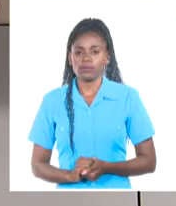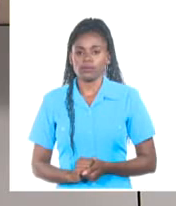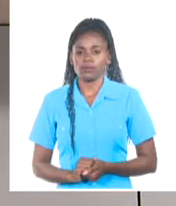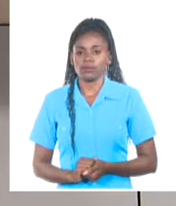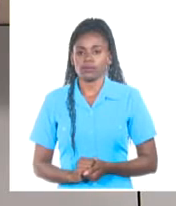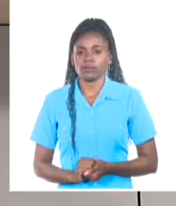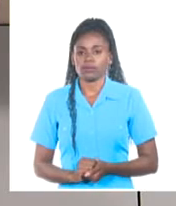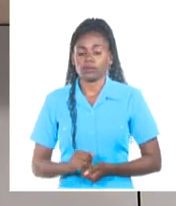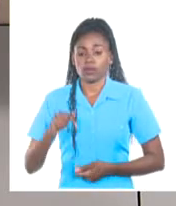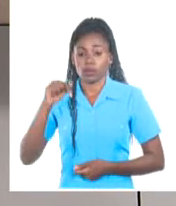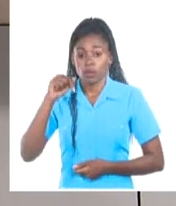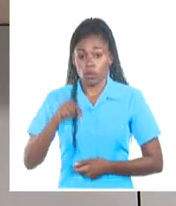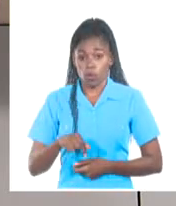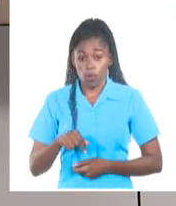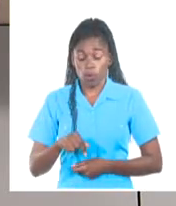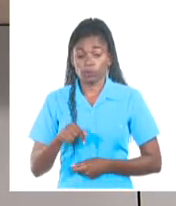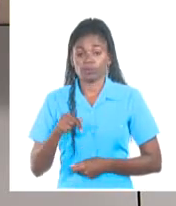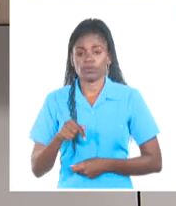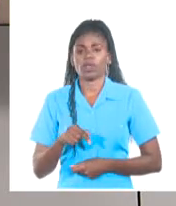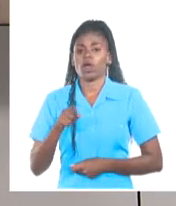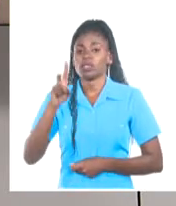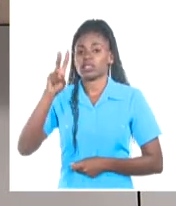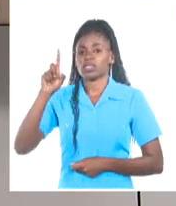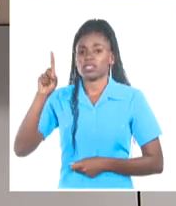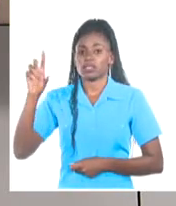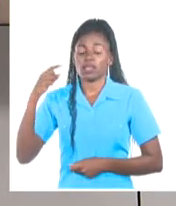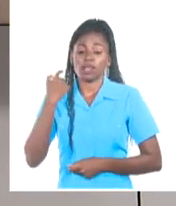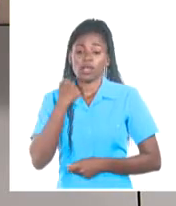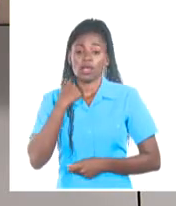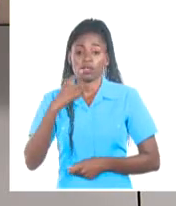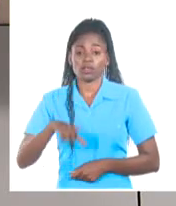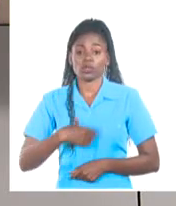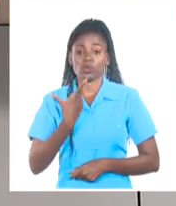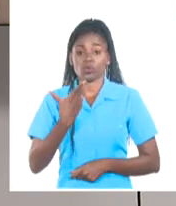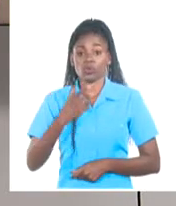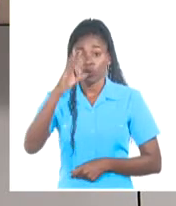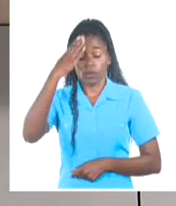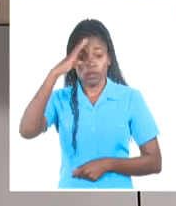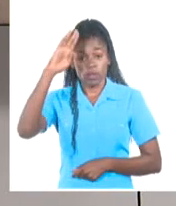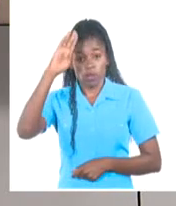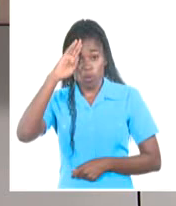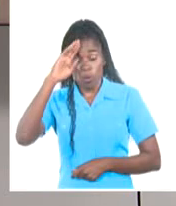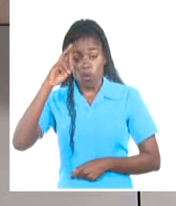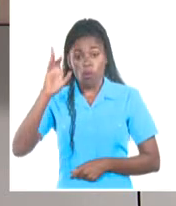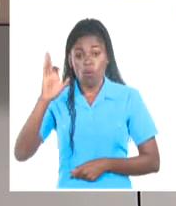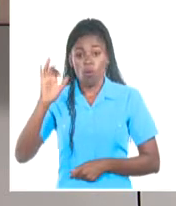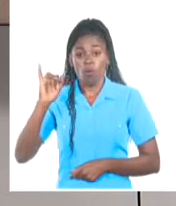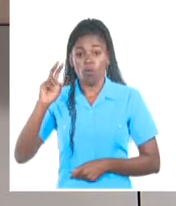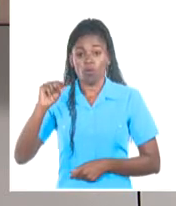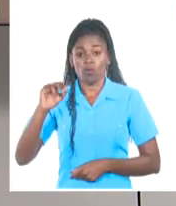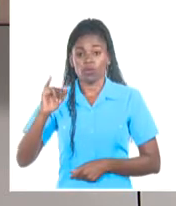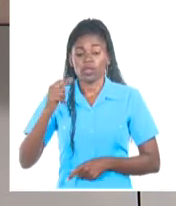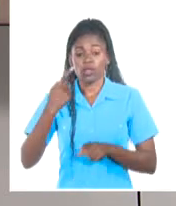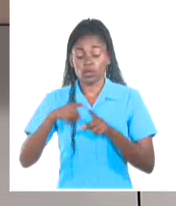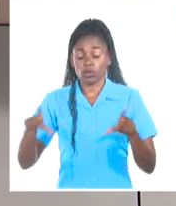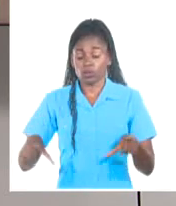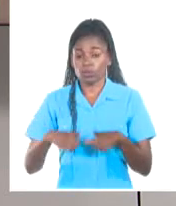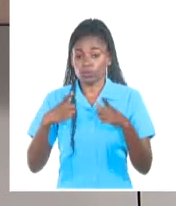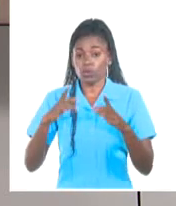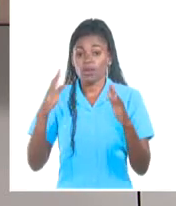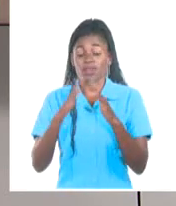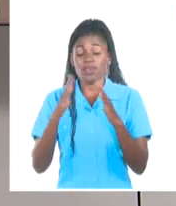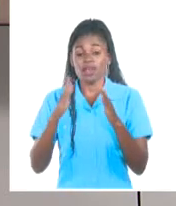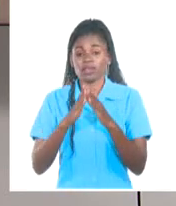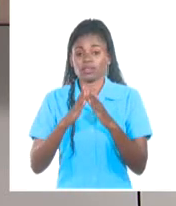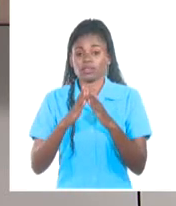Hoy se conmemoran el centenario de una de las figuras cimeras de la cultura cubana, Fina García Marrús, y el aniversario 64 de Casa de las